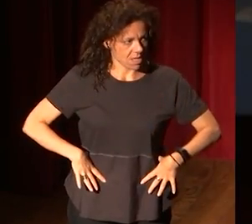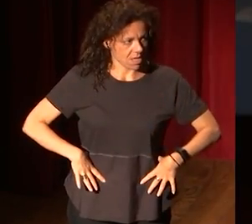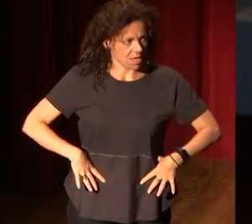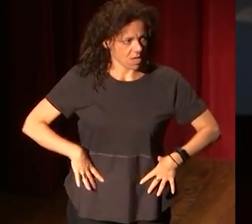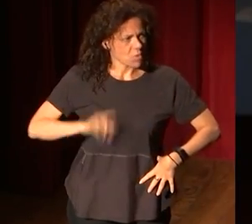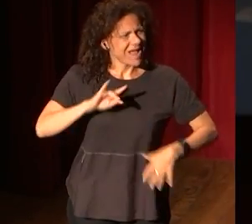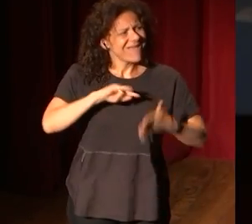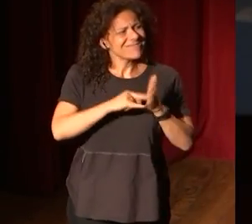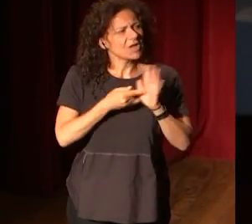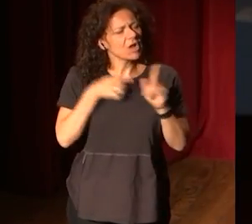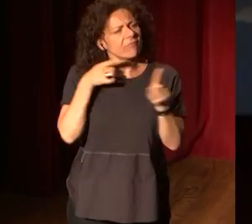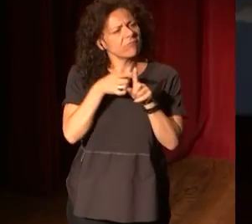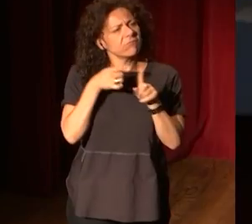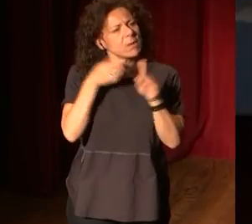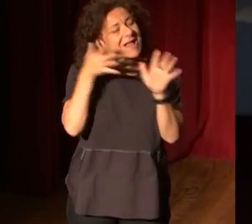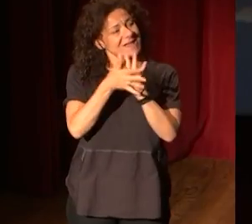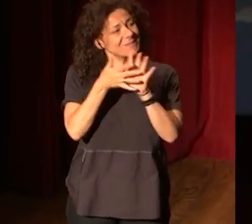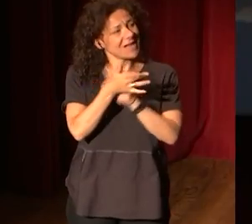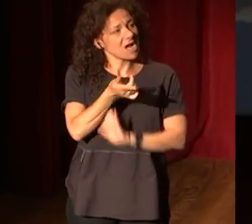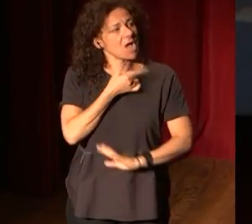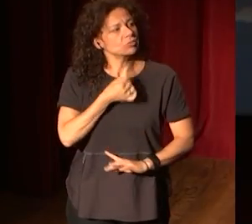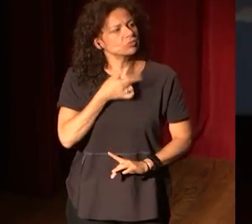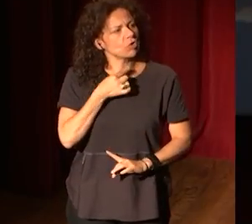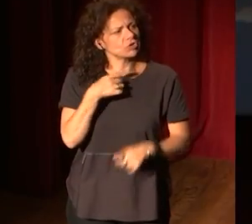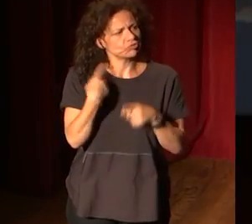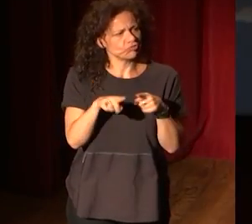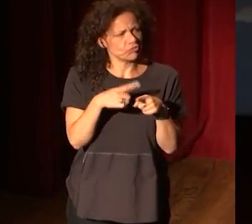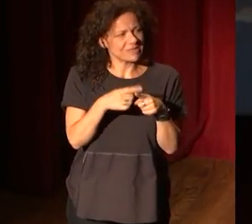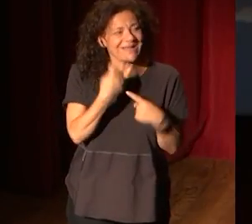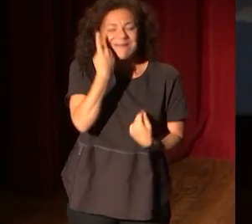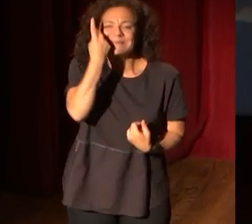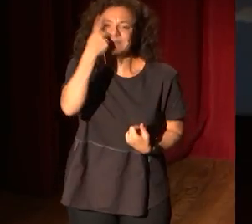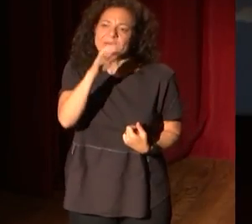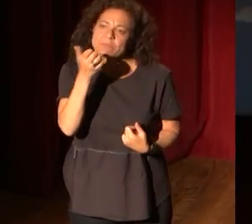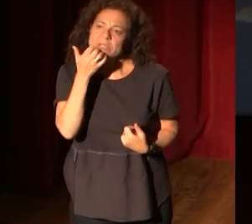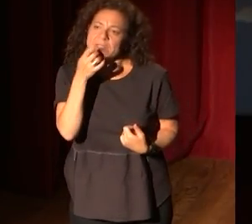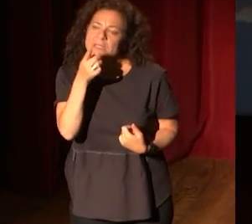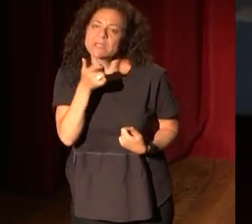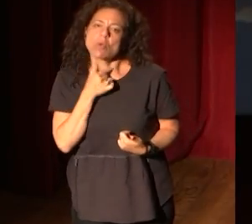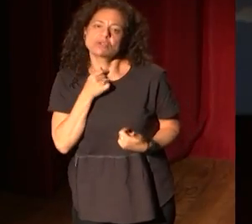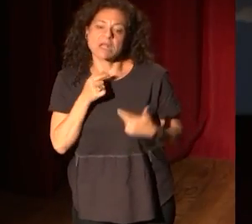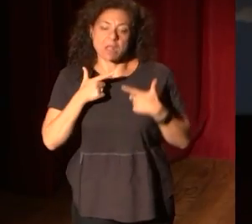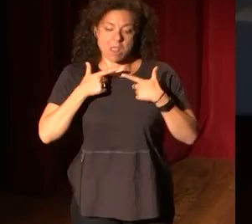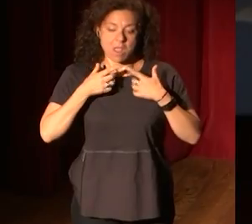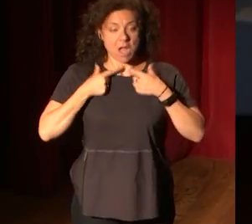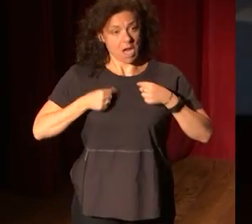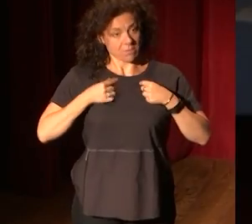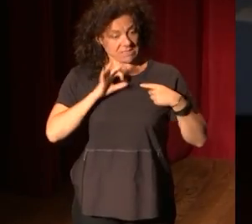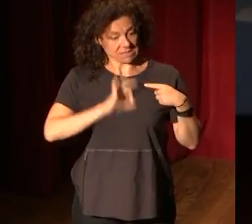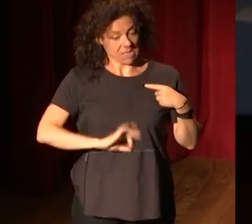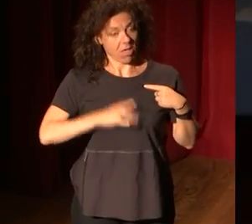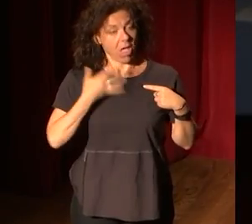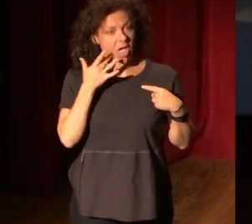una tecnología que sirve para definir los gustos a la hora de comprar ropa es decir sabemos que si te van a gustar las camisas amarillas dentro de dos meses